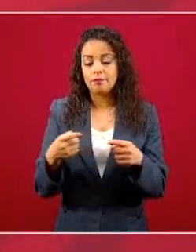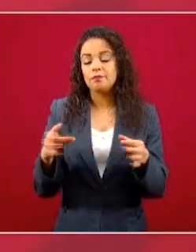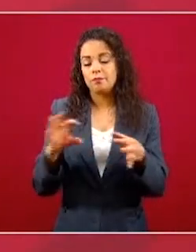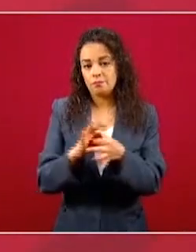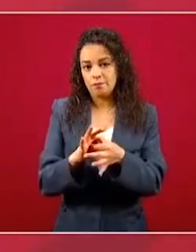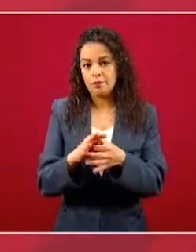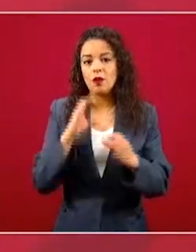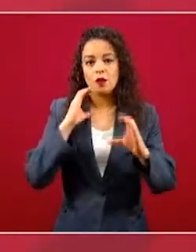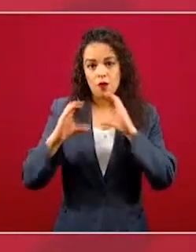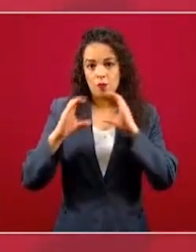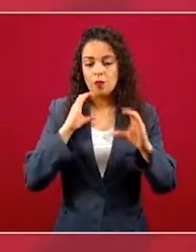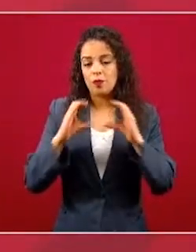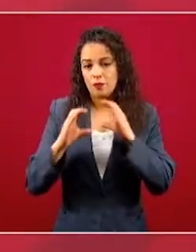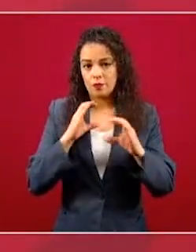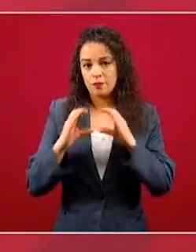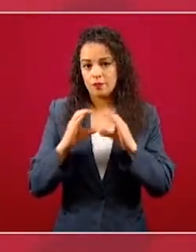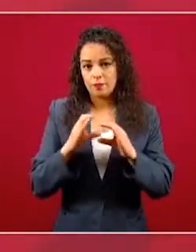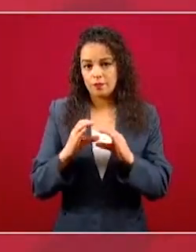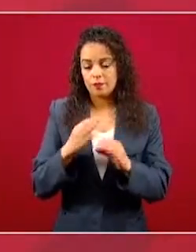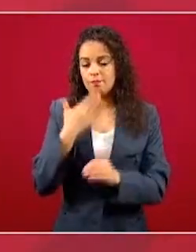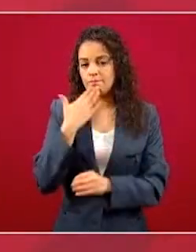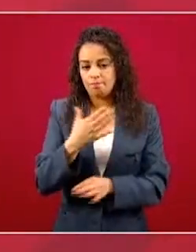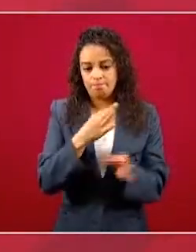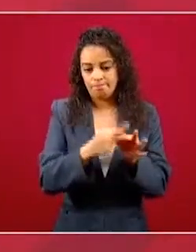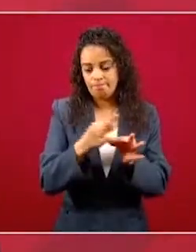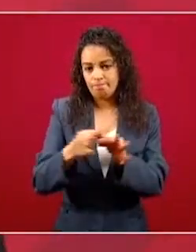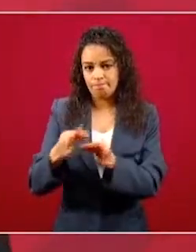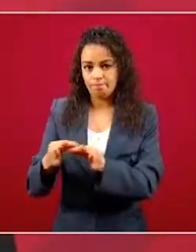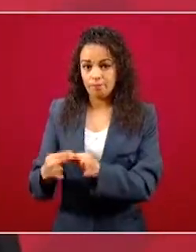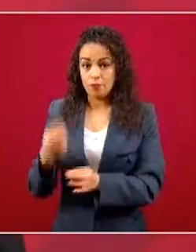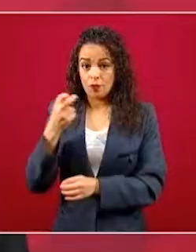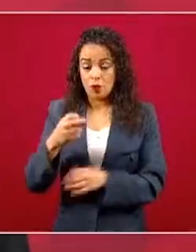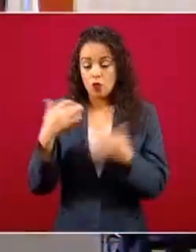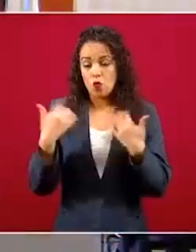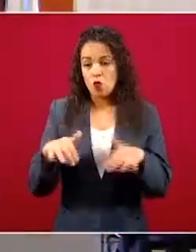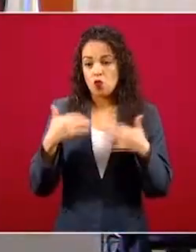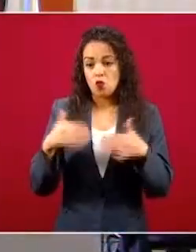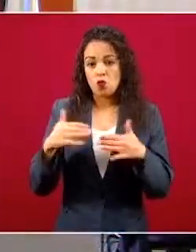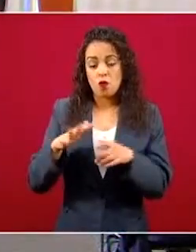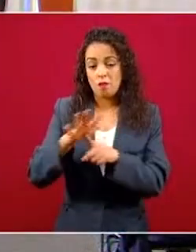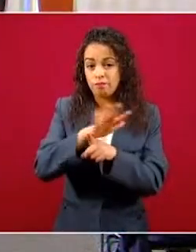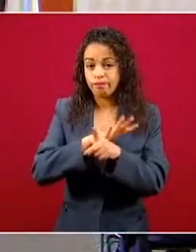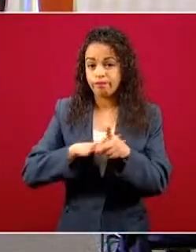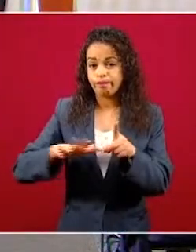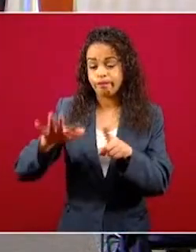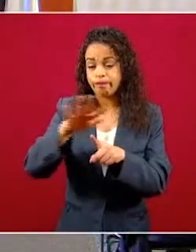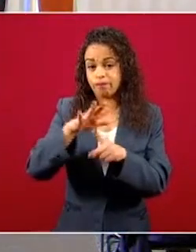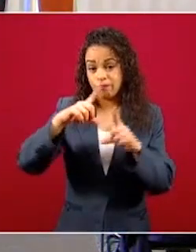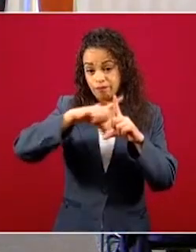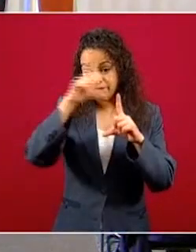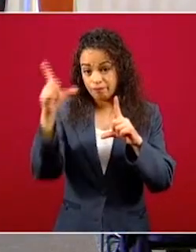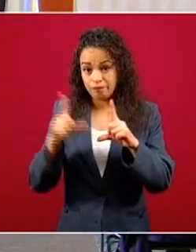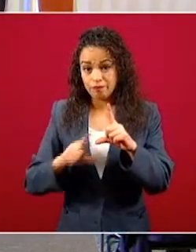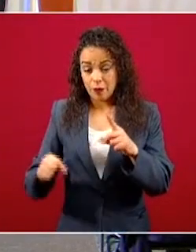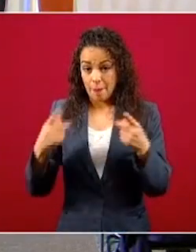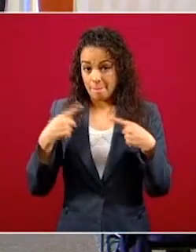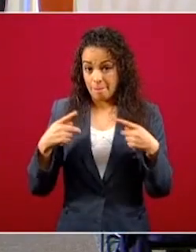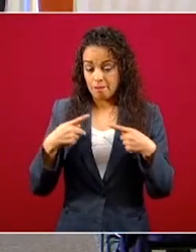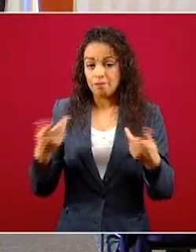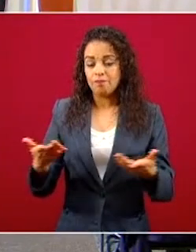Se ha revalorado al Magisterio por toda la sociedad mexicana. Y segundo,